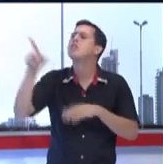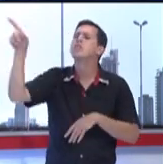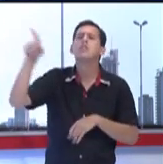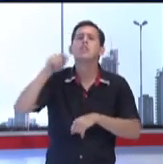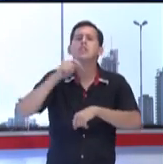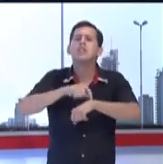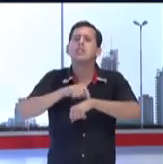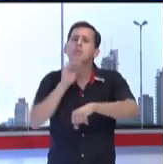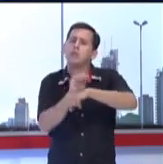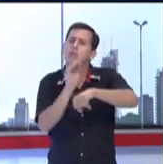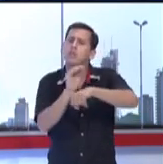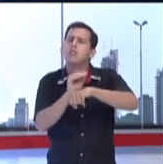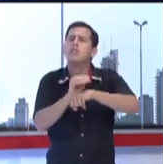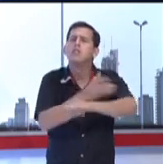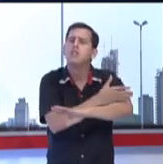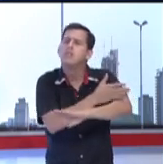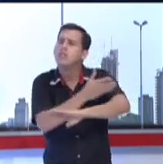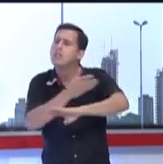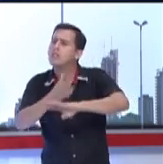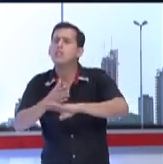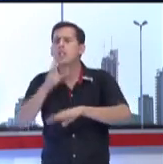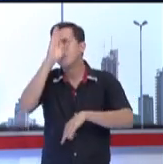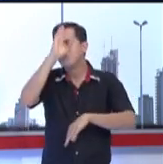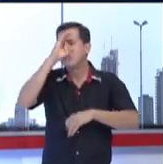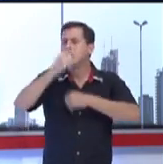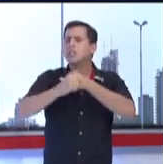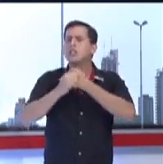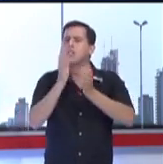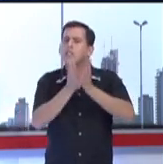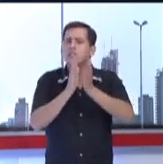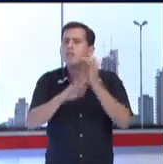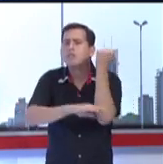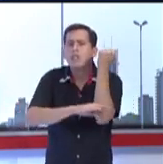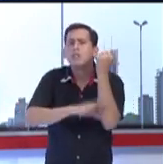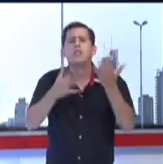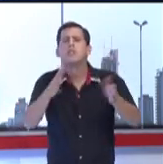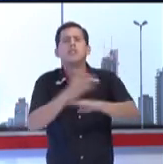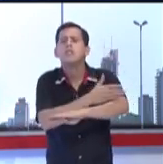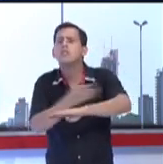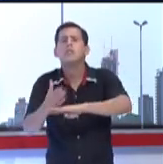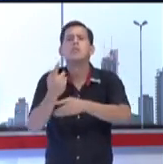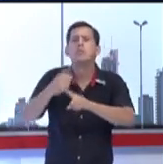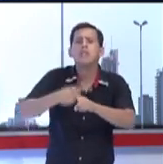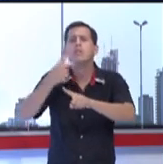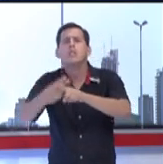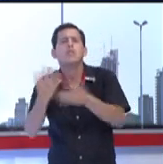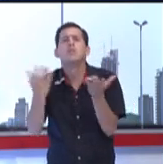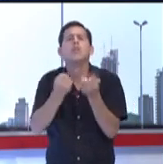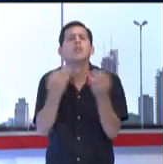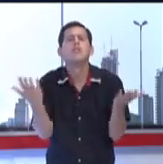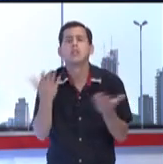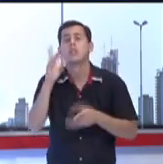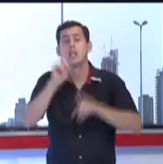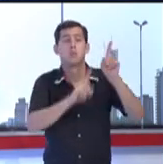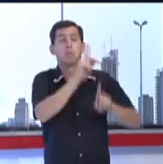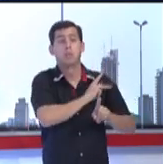le demanda a una persona poder comunicarse de esta manera. Entiendo perfectamente que no todas las personas tenemos el mismo aprendizaje,